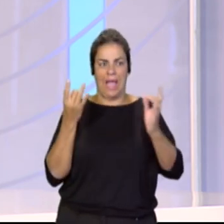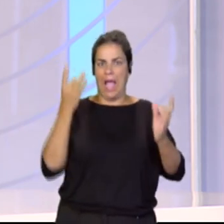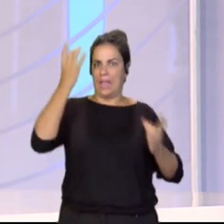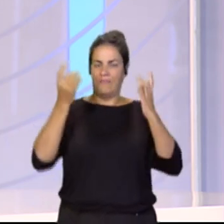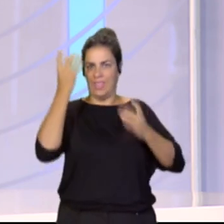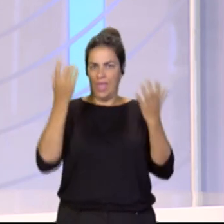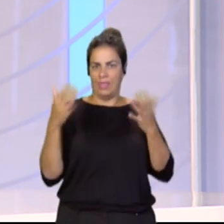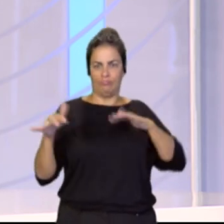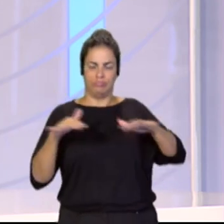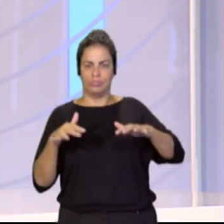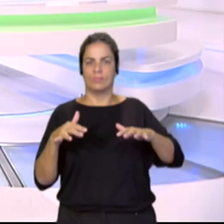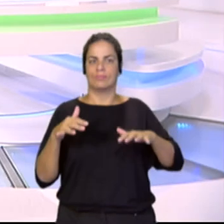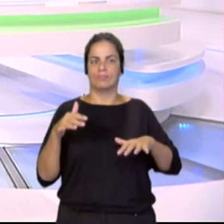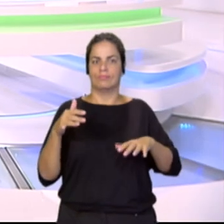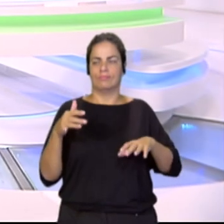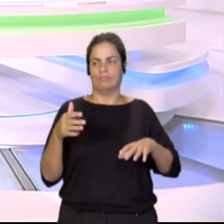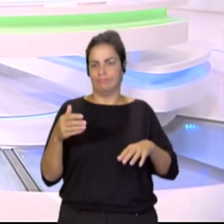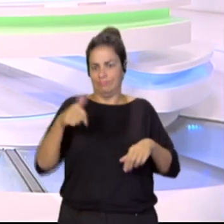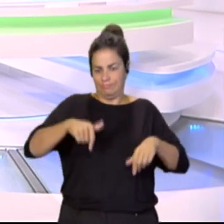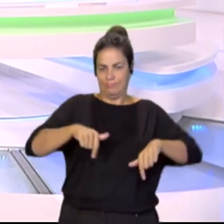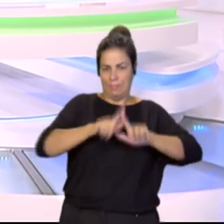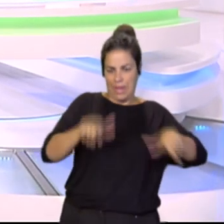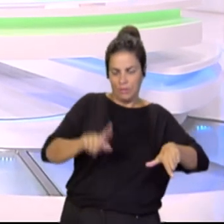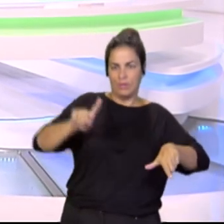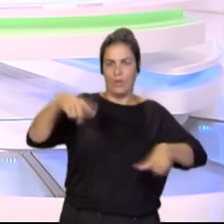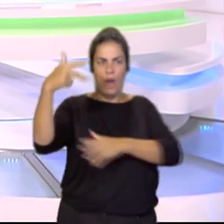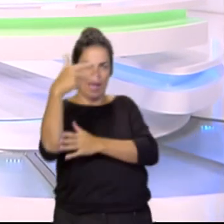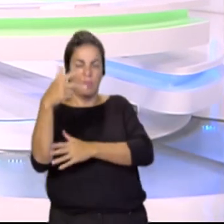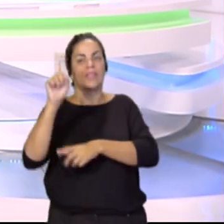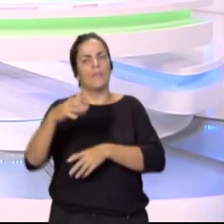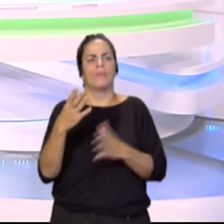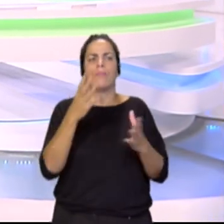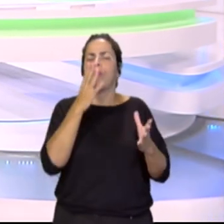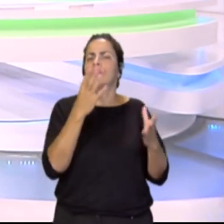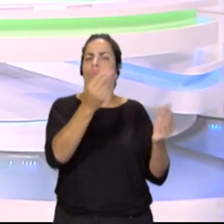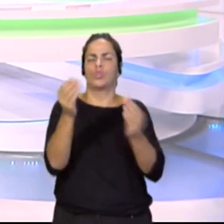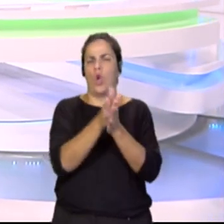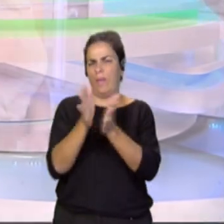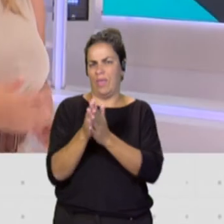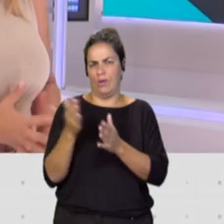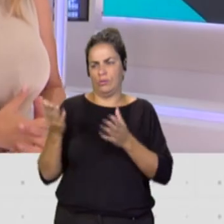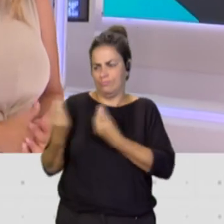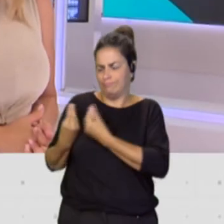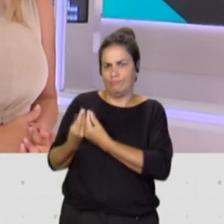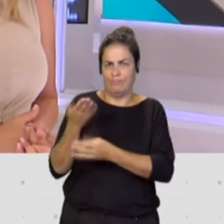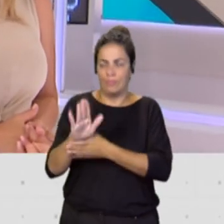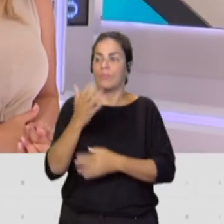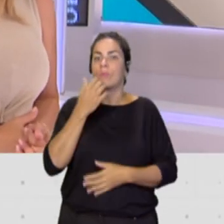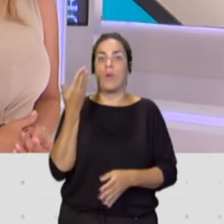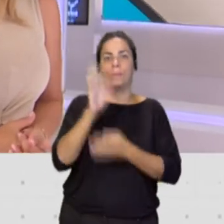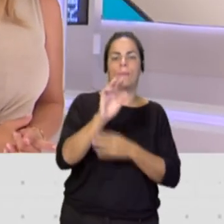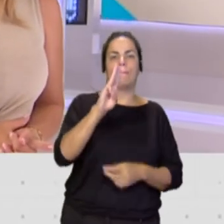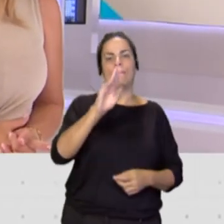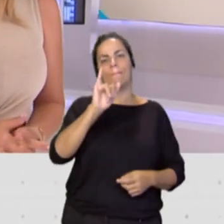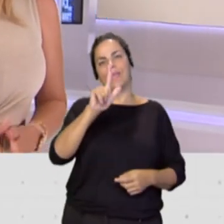dentro y delante y detrás de las cámaras y también en la presencia de muchos compañeros. En la presentación va a estar Pilar Rumeo al frente. Vamos a